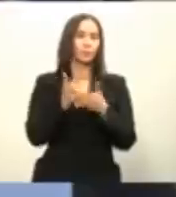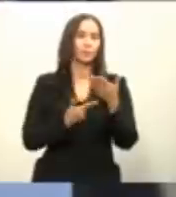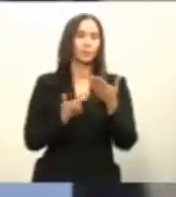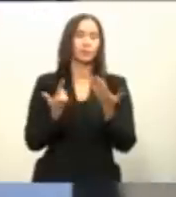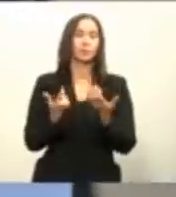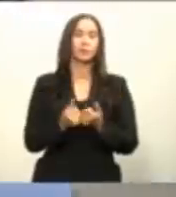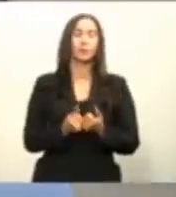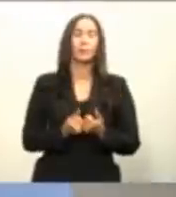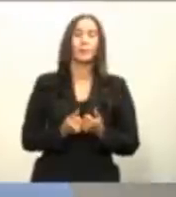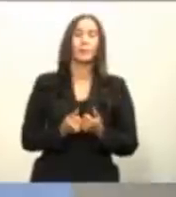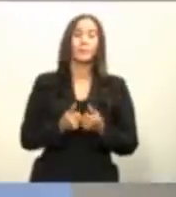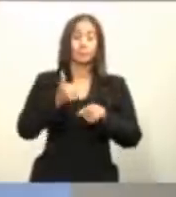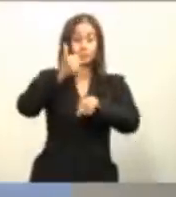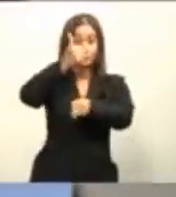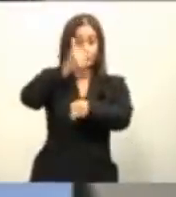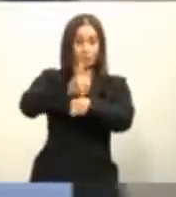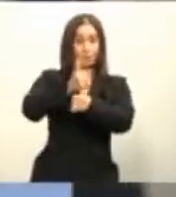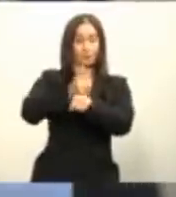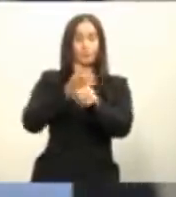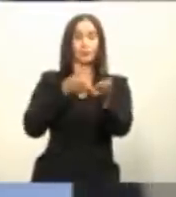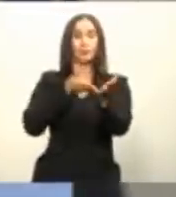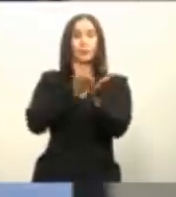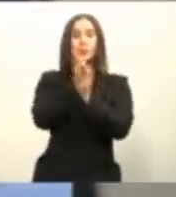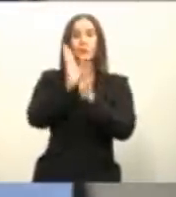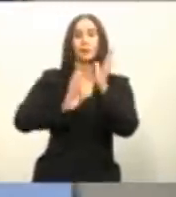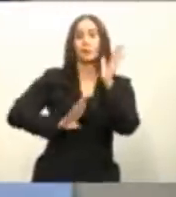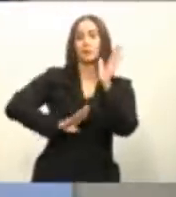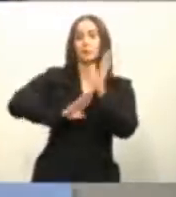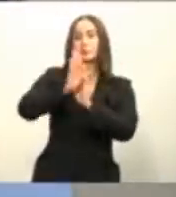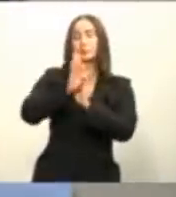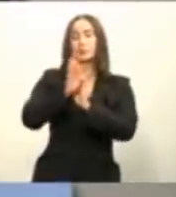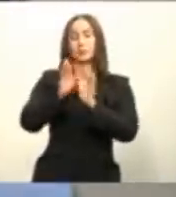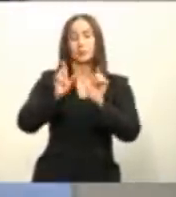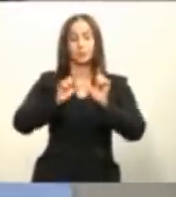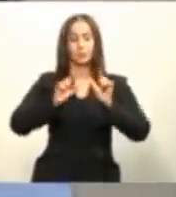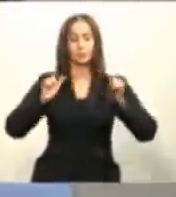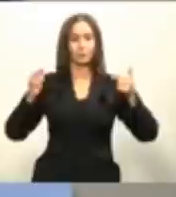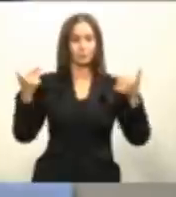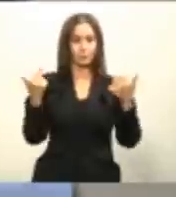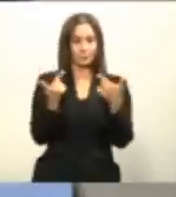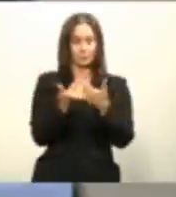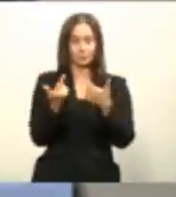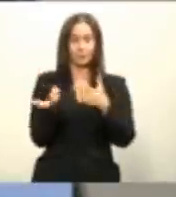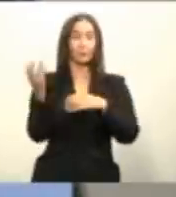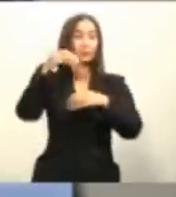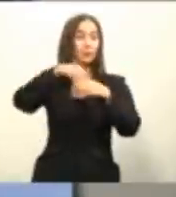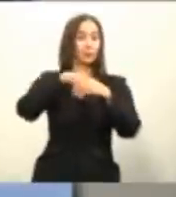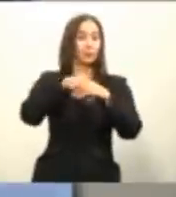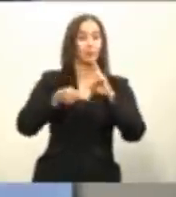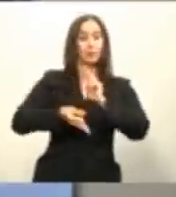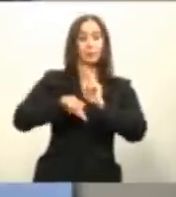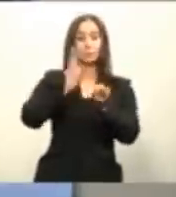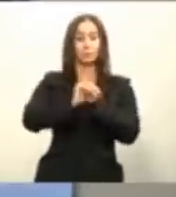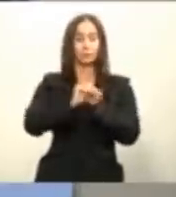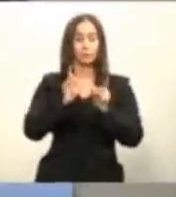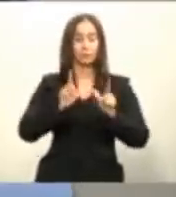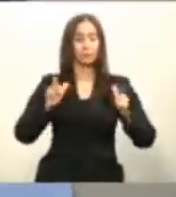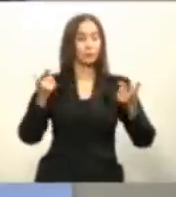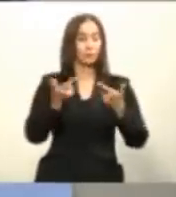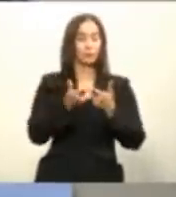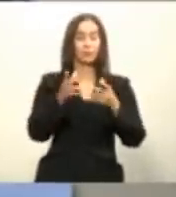se implementará a través de desarrollo de células urbanas insertadas dentro de un proceso de renovación de barrios